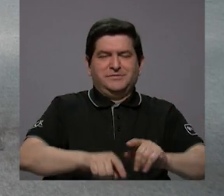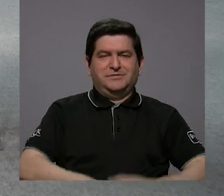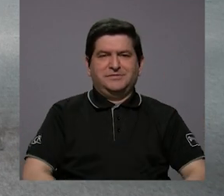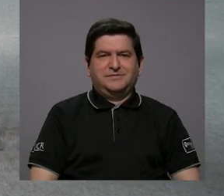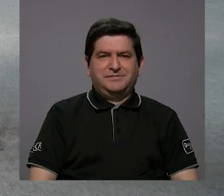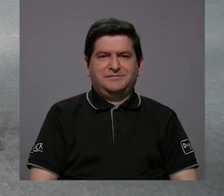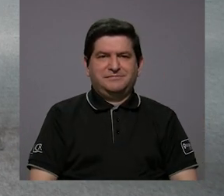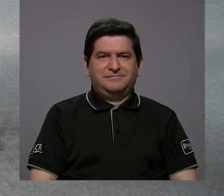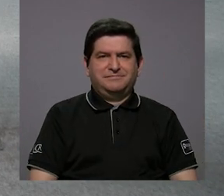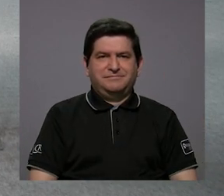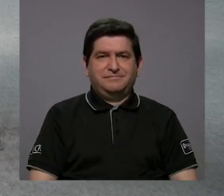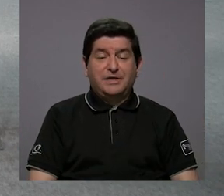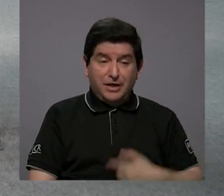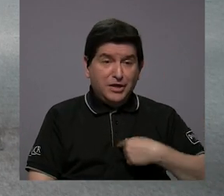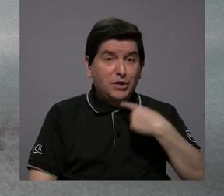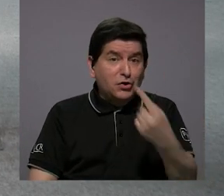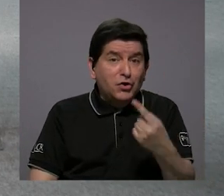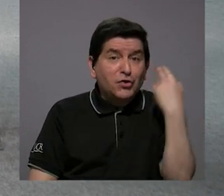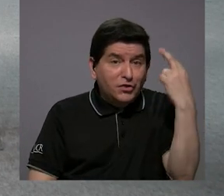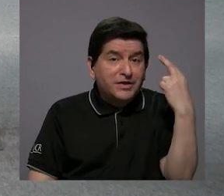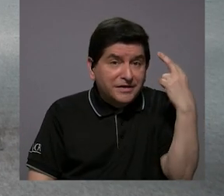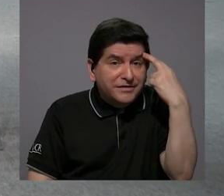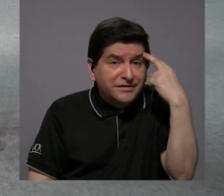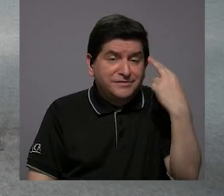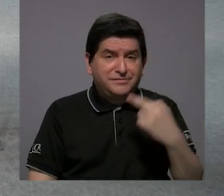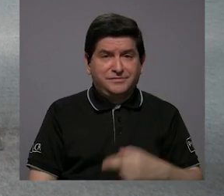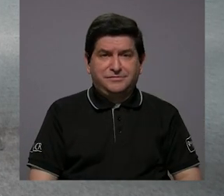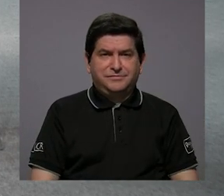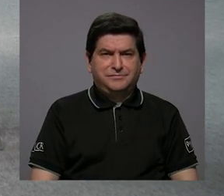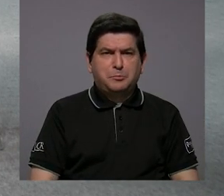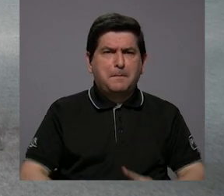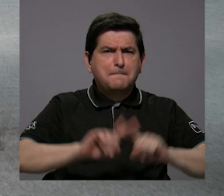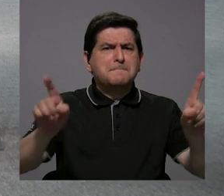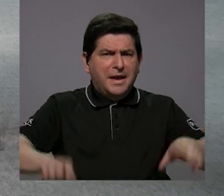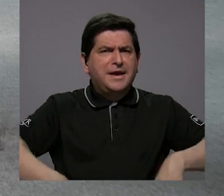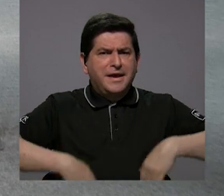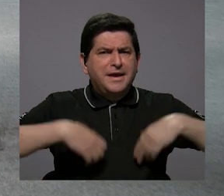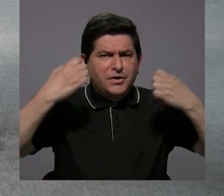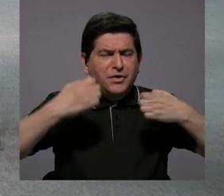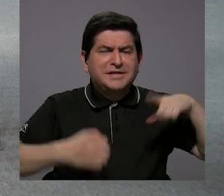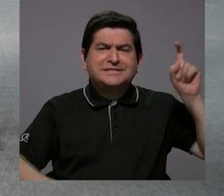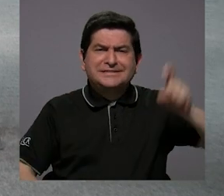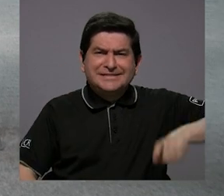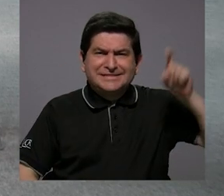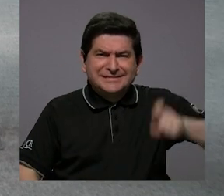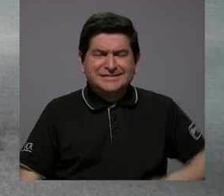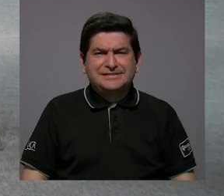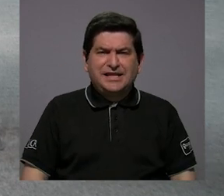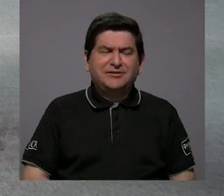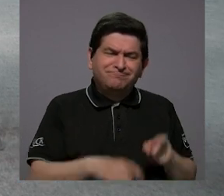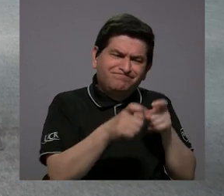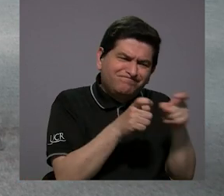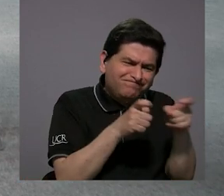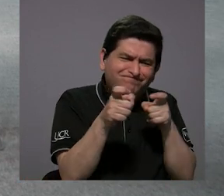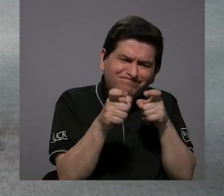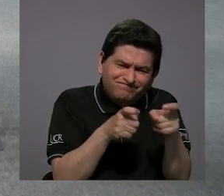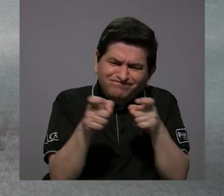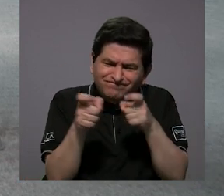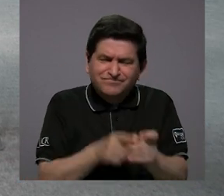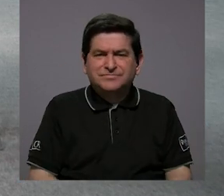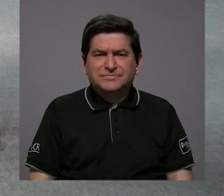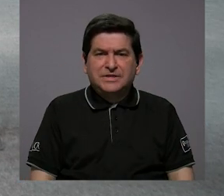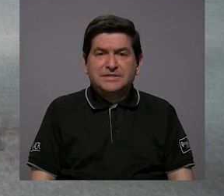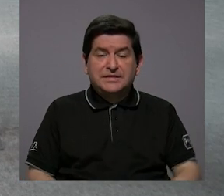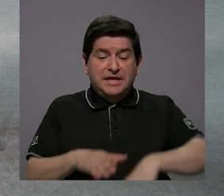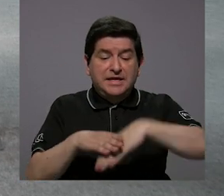por eso lo dije, ¿verdad? Pero sí existe también una necesidad de que haya más control sobre lo